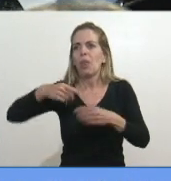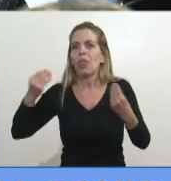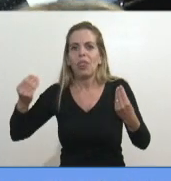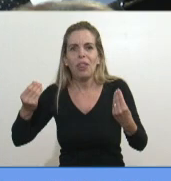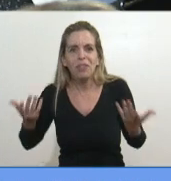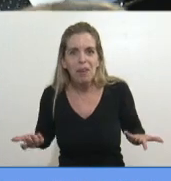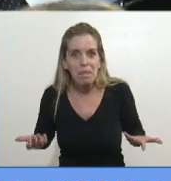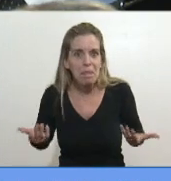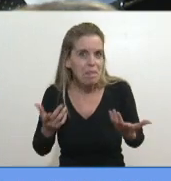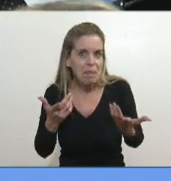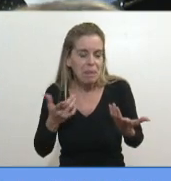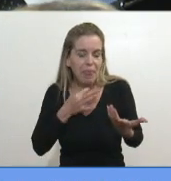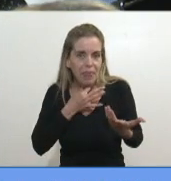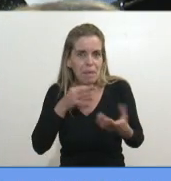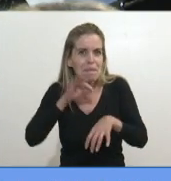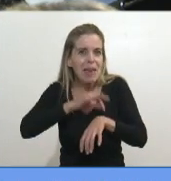¿De dónde sacamos los médicos?